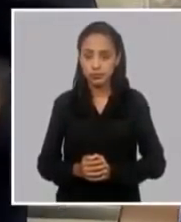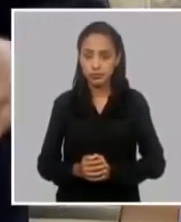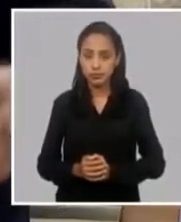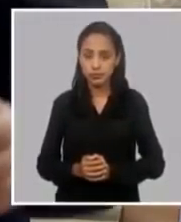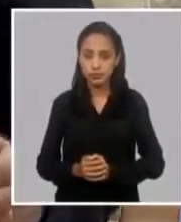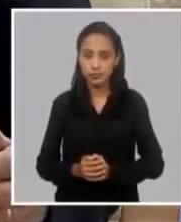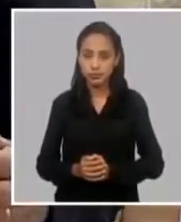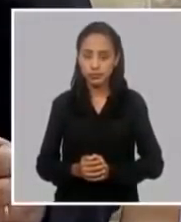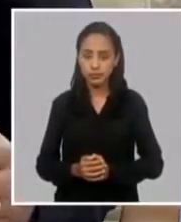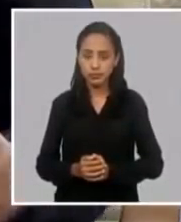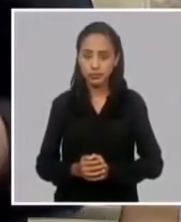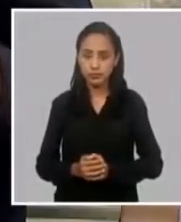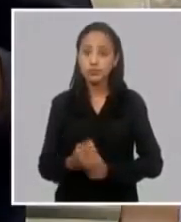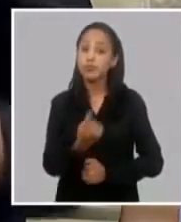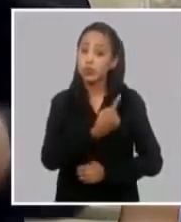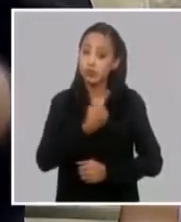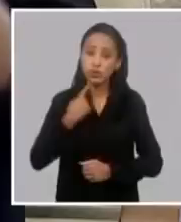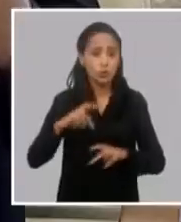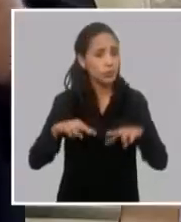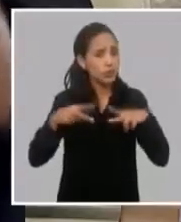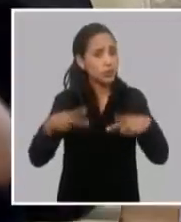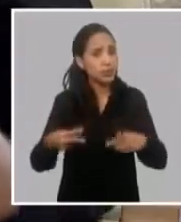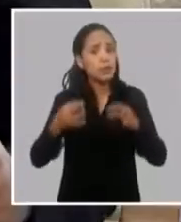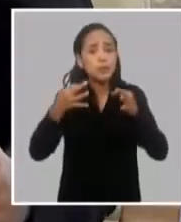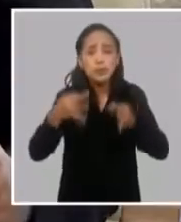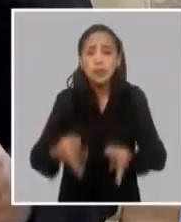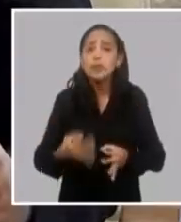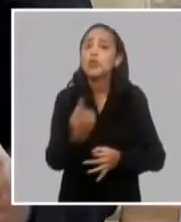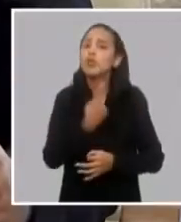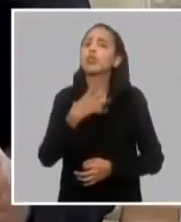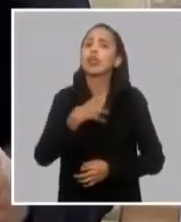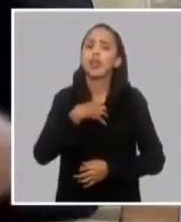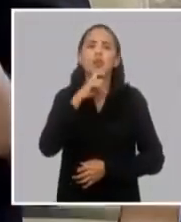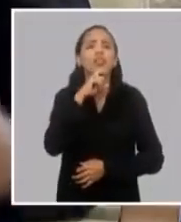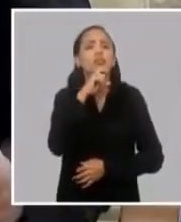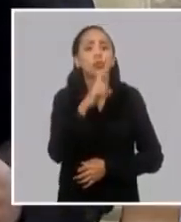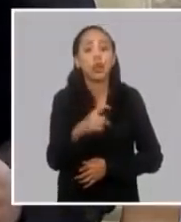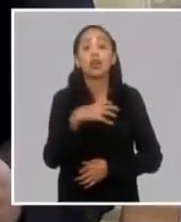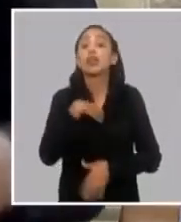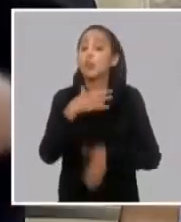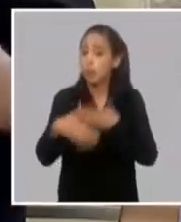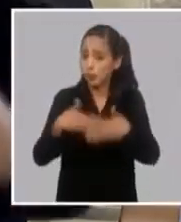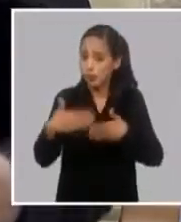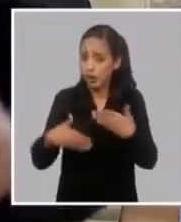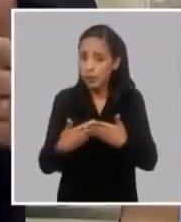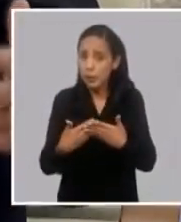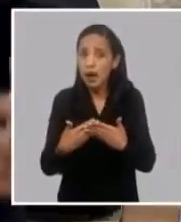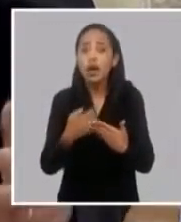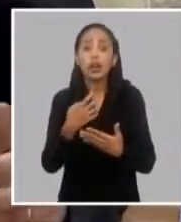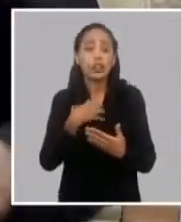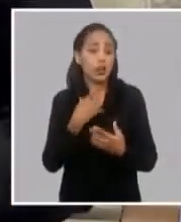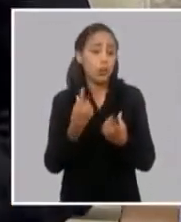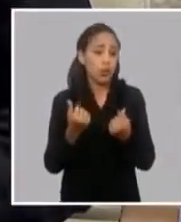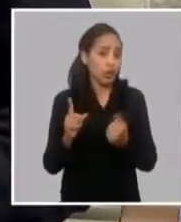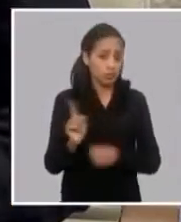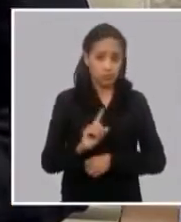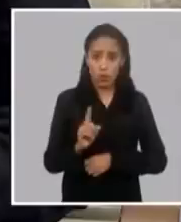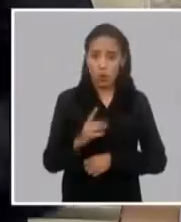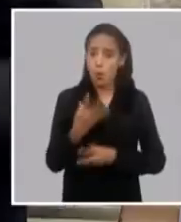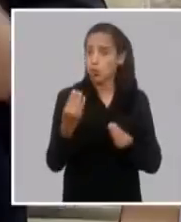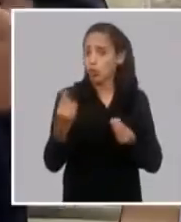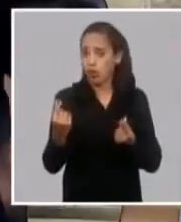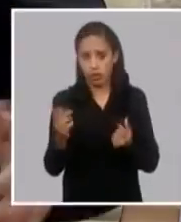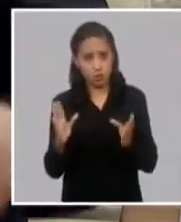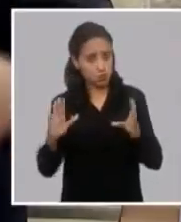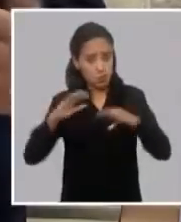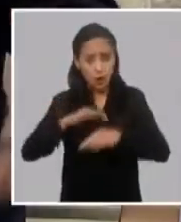las dificultades, las necesidades de financiamiento para poder adquirir todas las piezas, todos los motores. Pero,